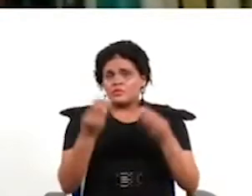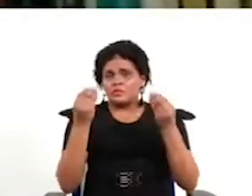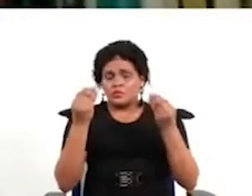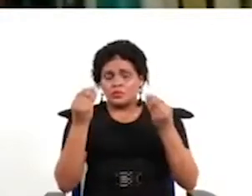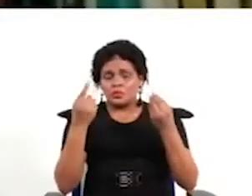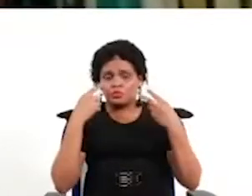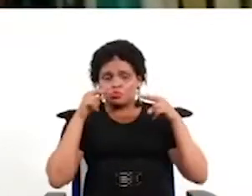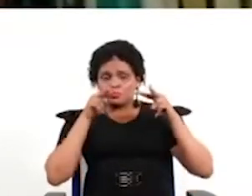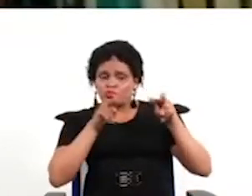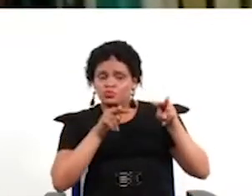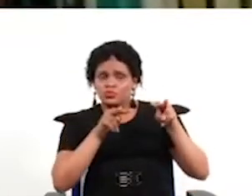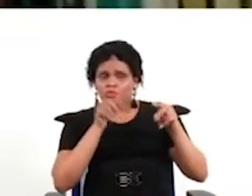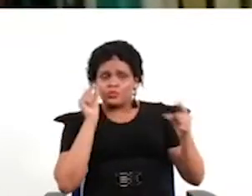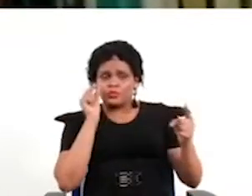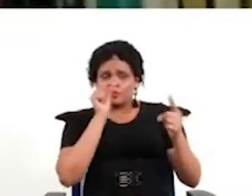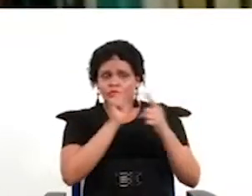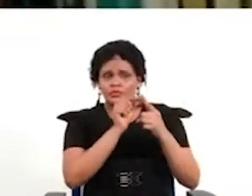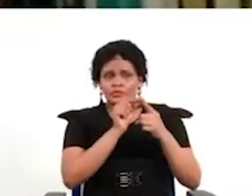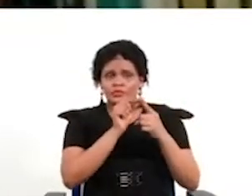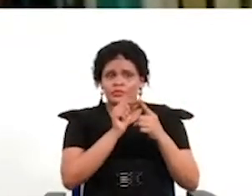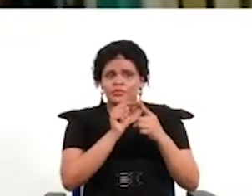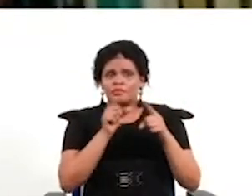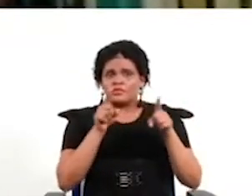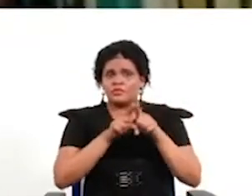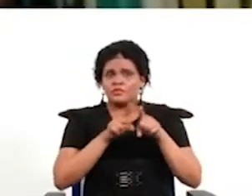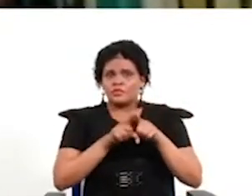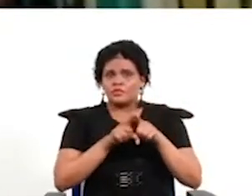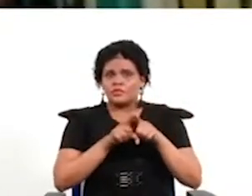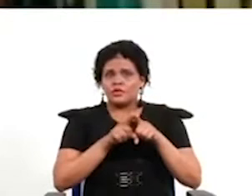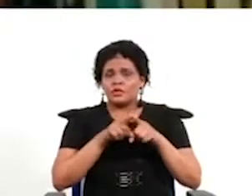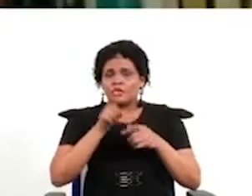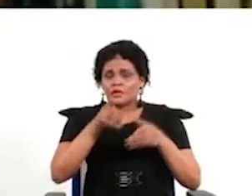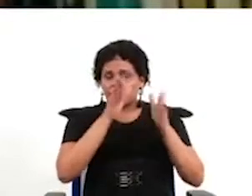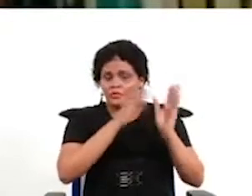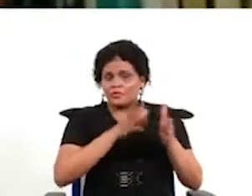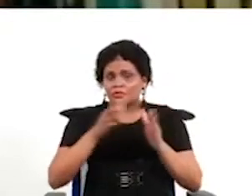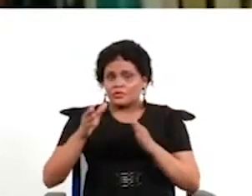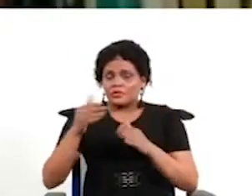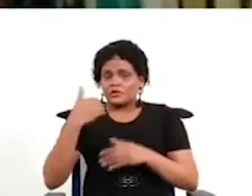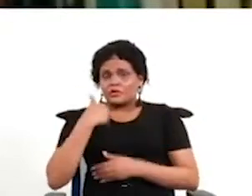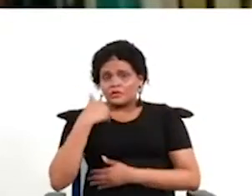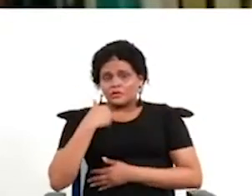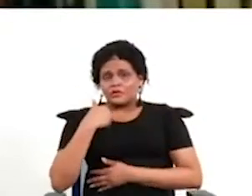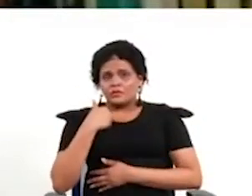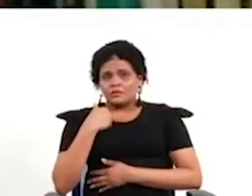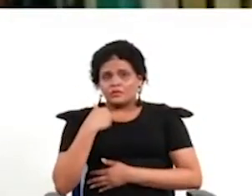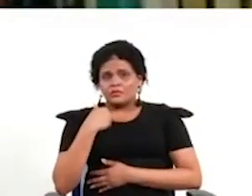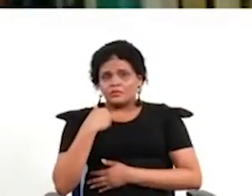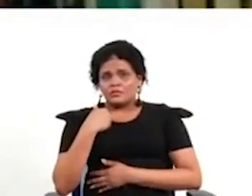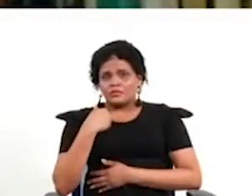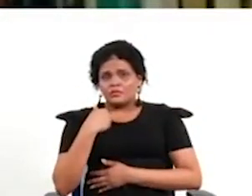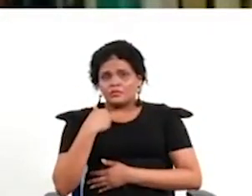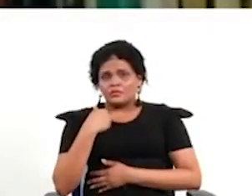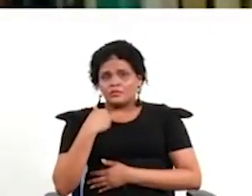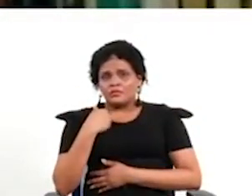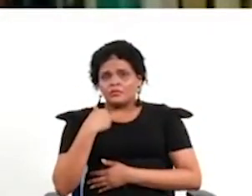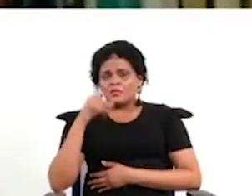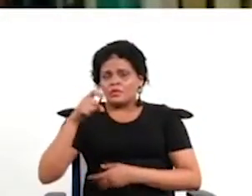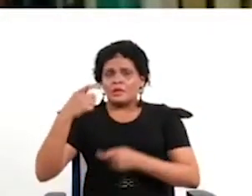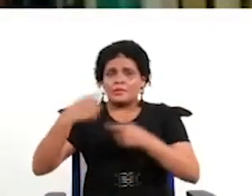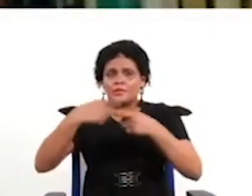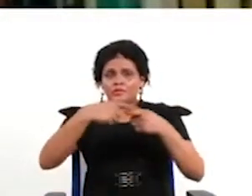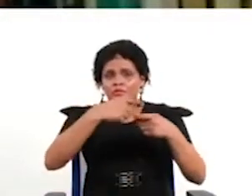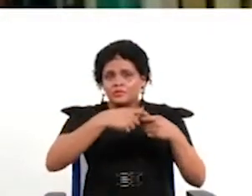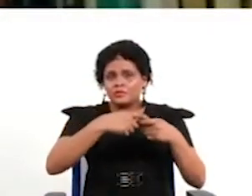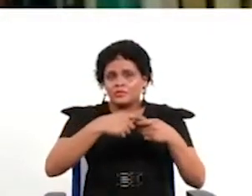vista más profundo pero de ciertos sectores y del activismo también por asumir las banderas de la participación